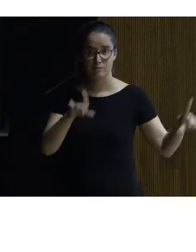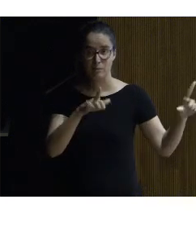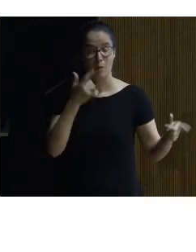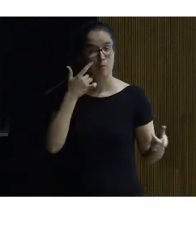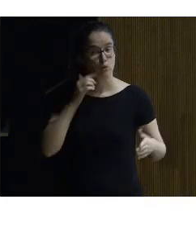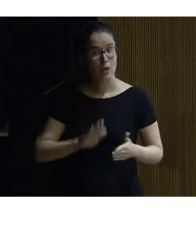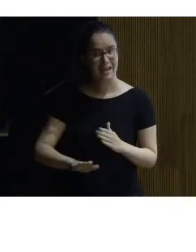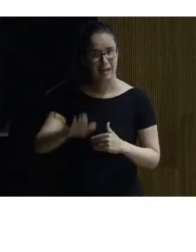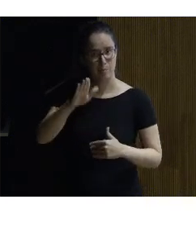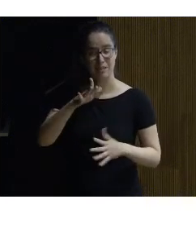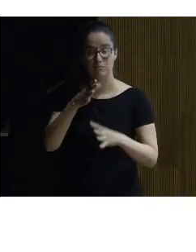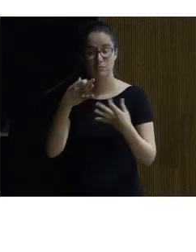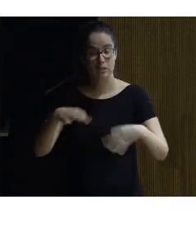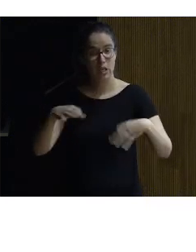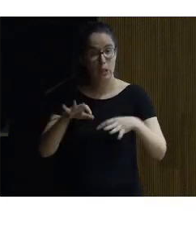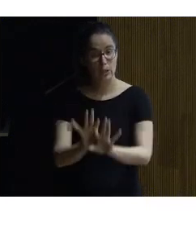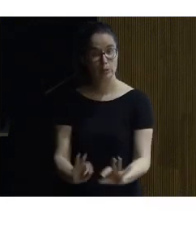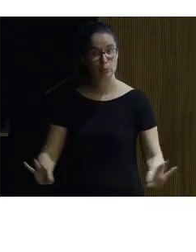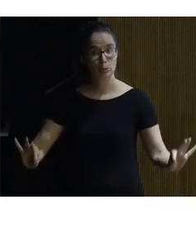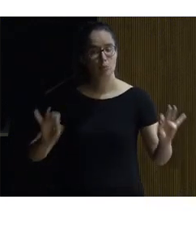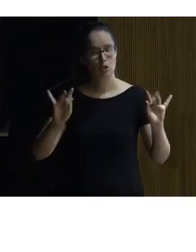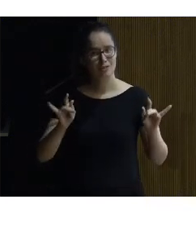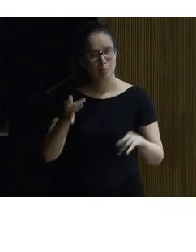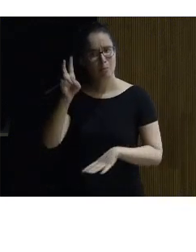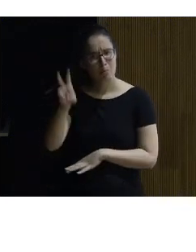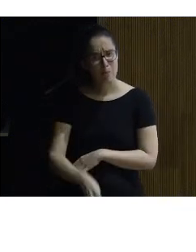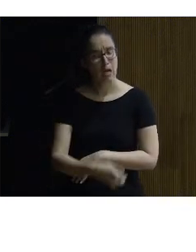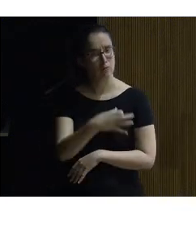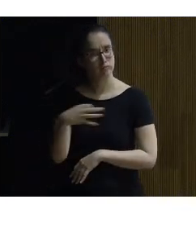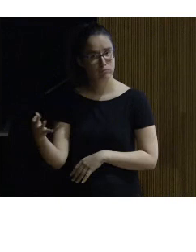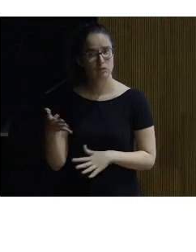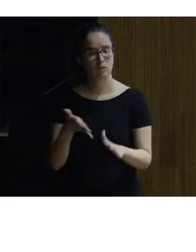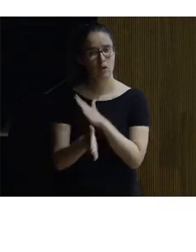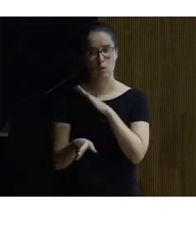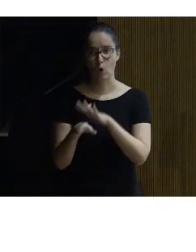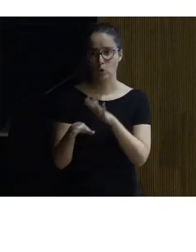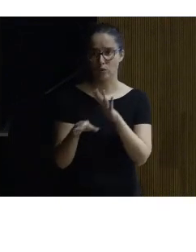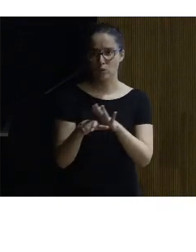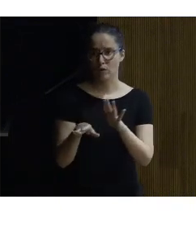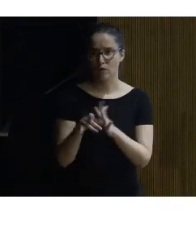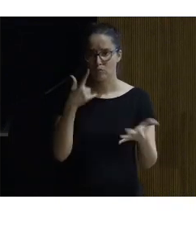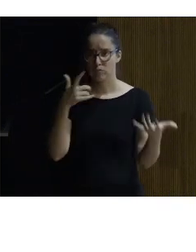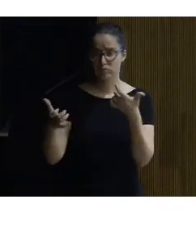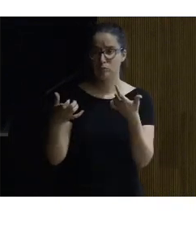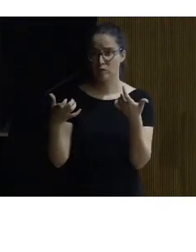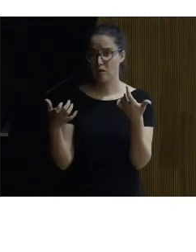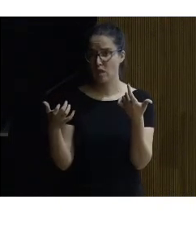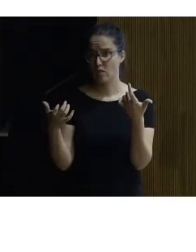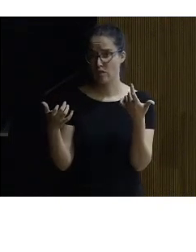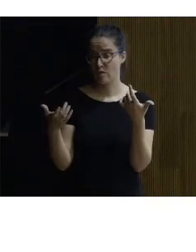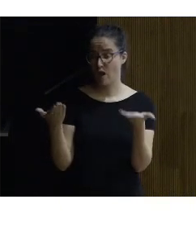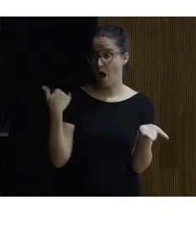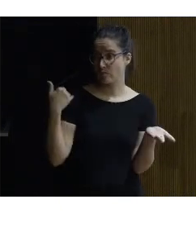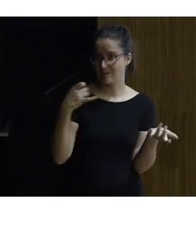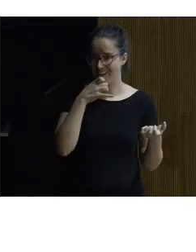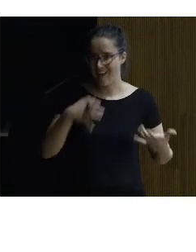vemos unas rampas sencillas pero sí eficaces que marcan una continuidad que marcan una diferencia del antes y el después